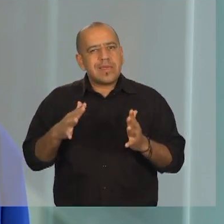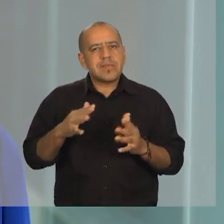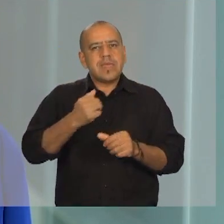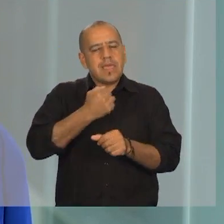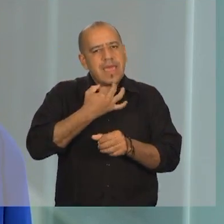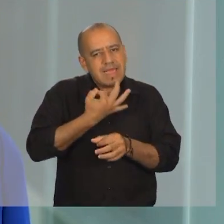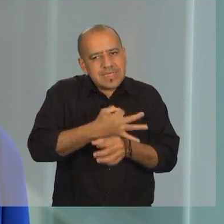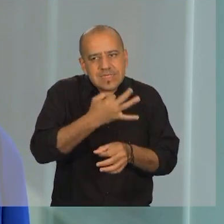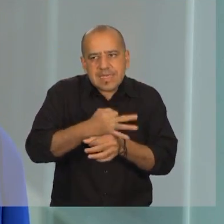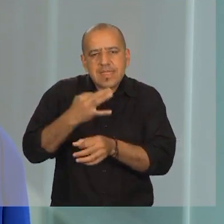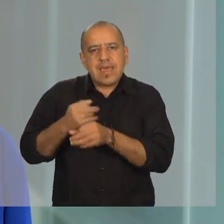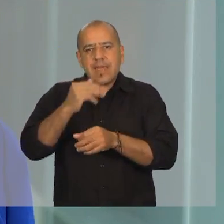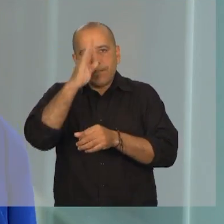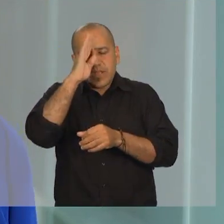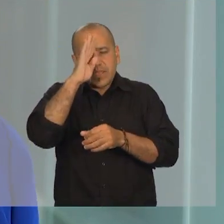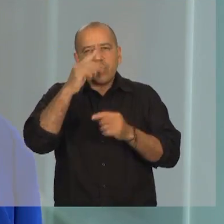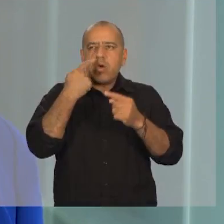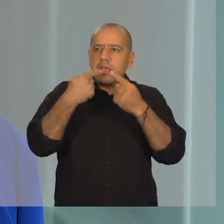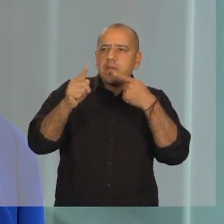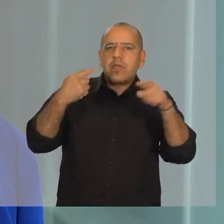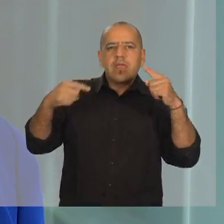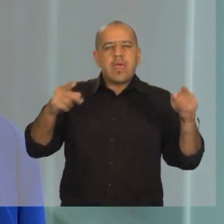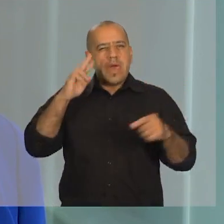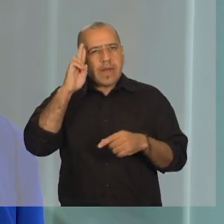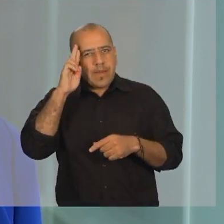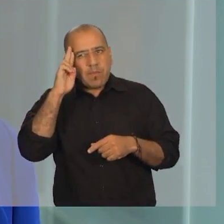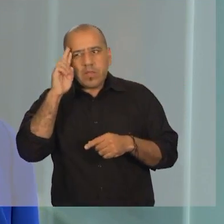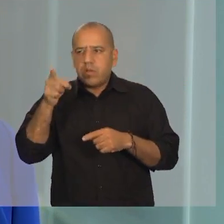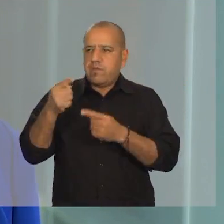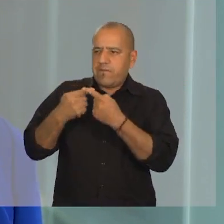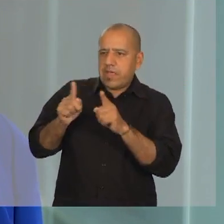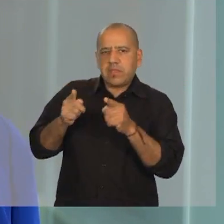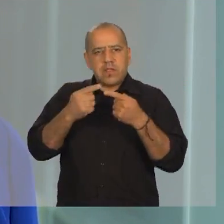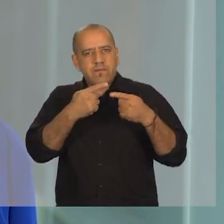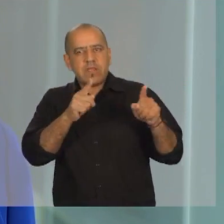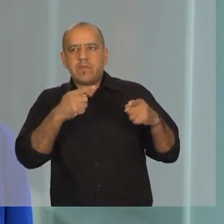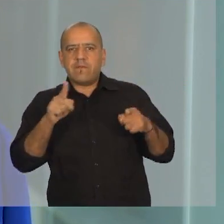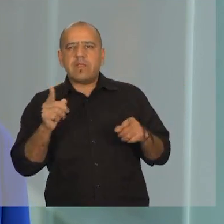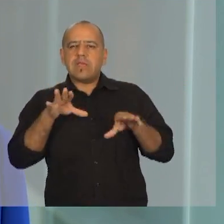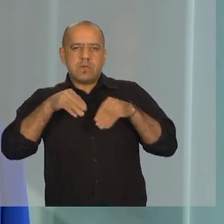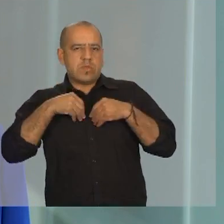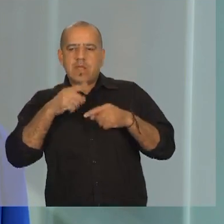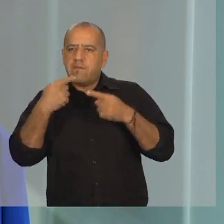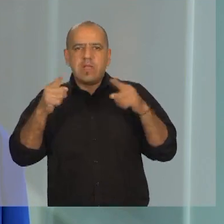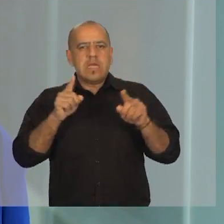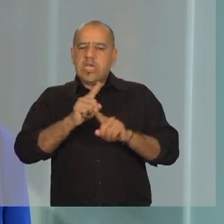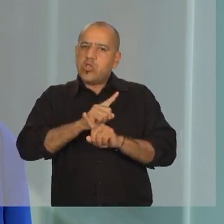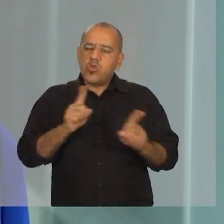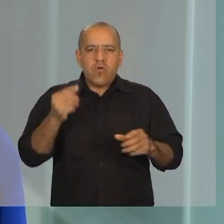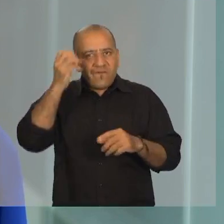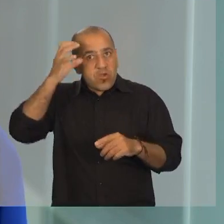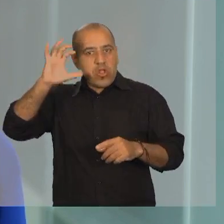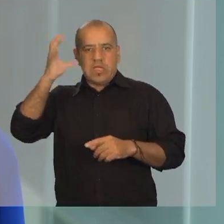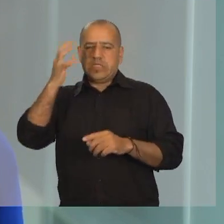aprendiendo en la diversidad, el respeto al otro, al diferente, convivir sin violencia de ningún tipo,